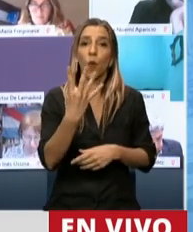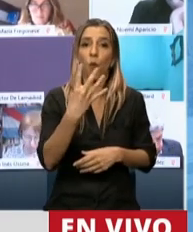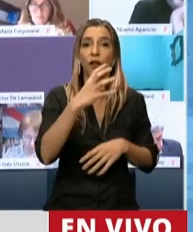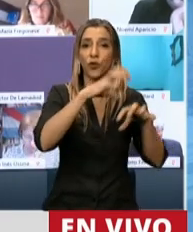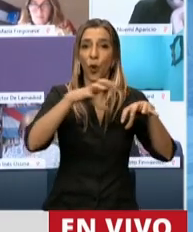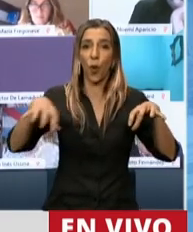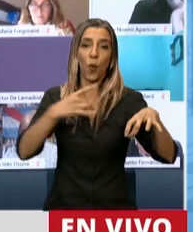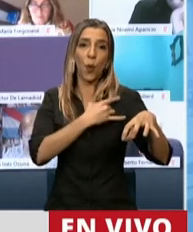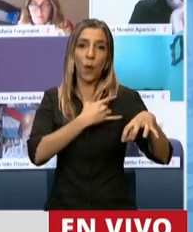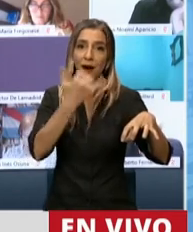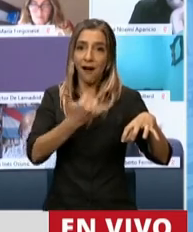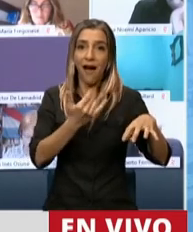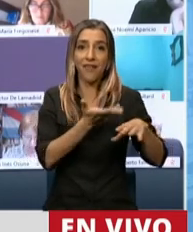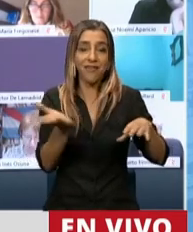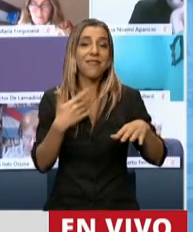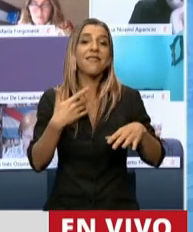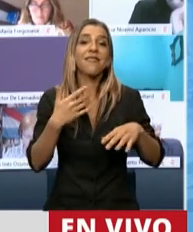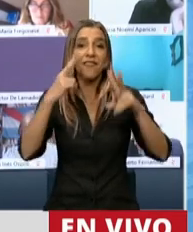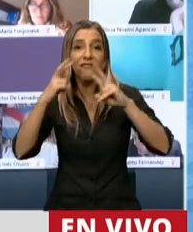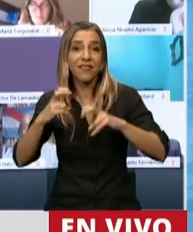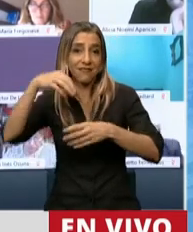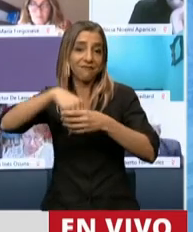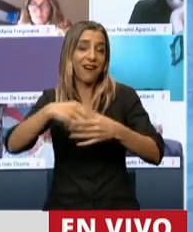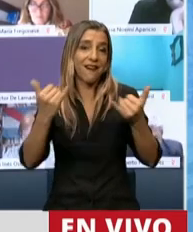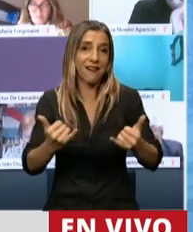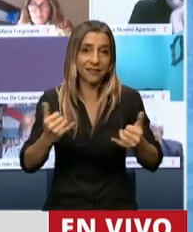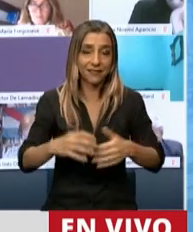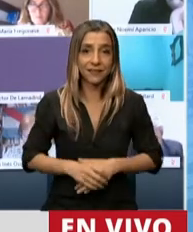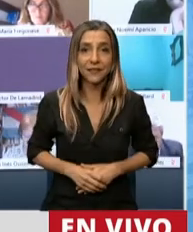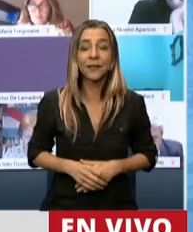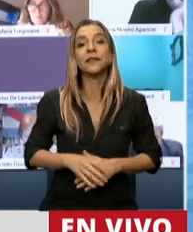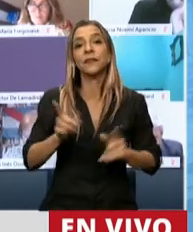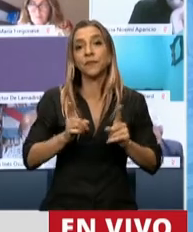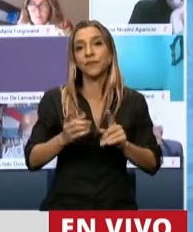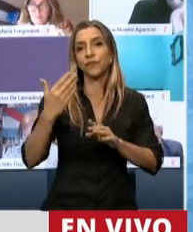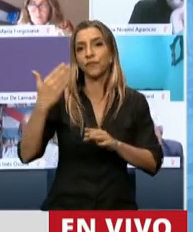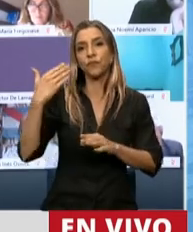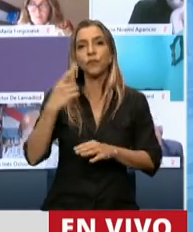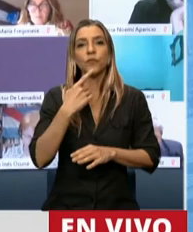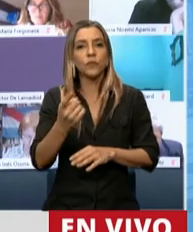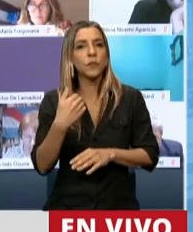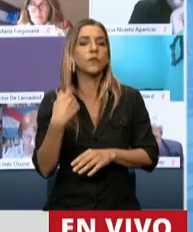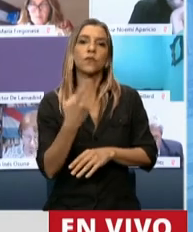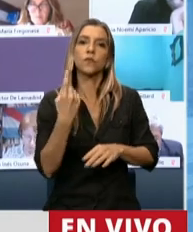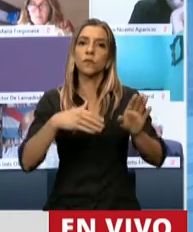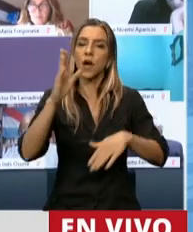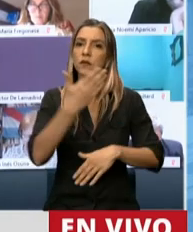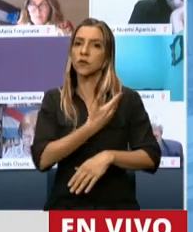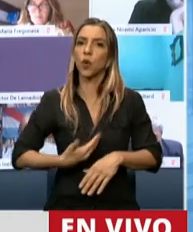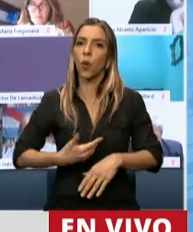Hace dos meses, para aquellos que dicen que gobernamos solamente con un sector de la comunidad,